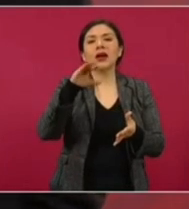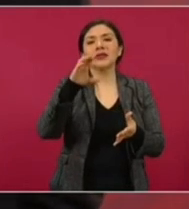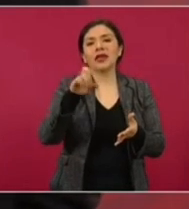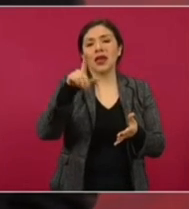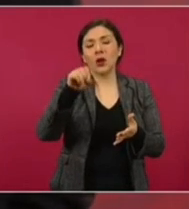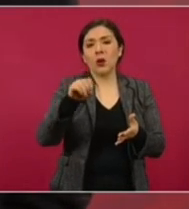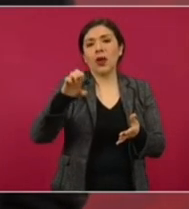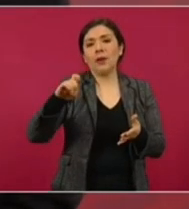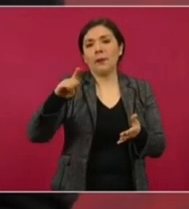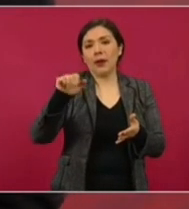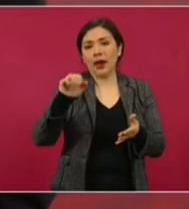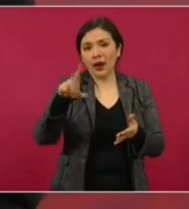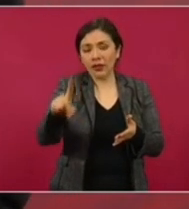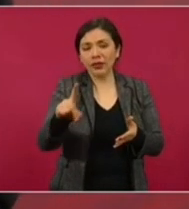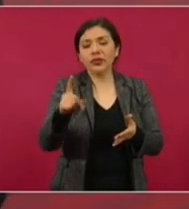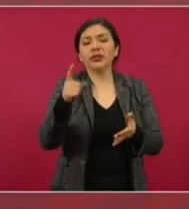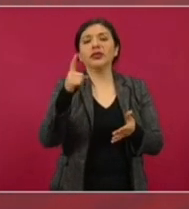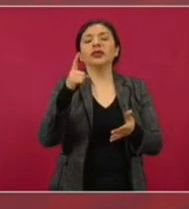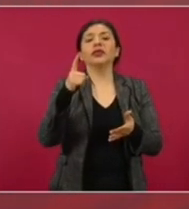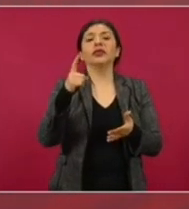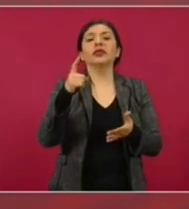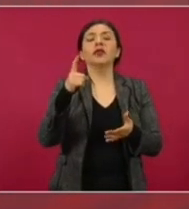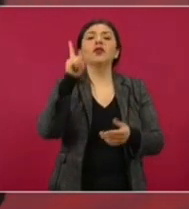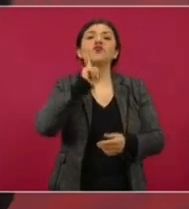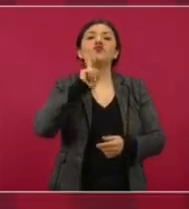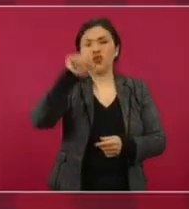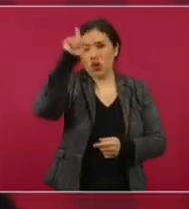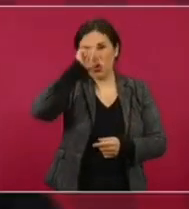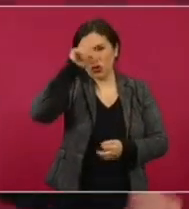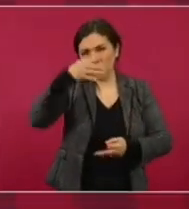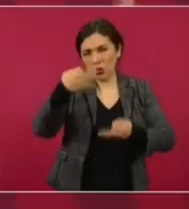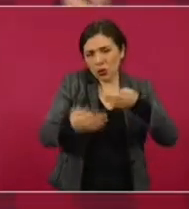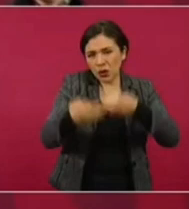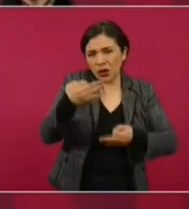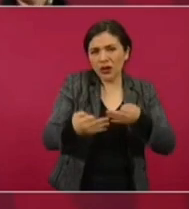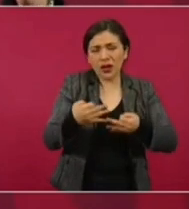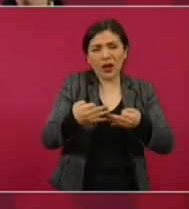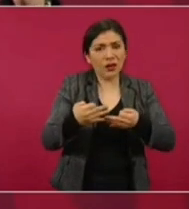Ebrard, y la consejera jurídica, y todos.